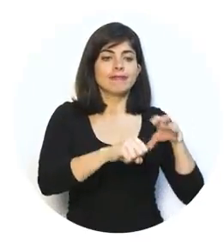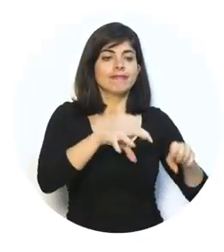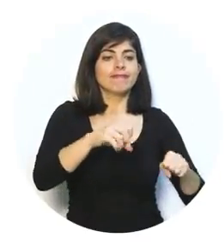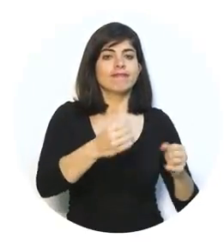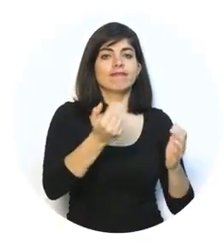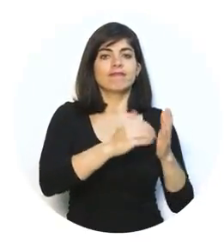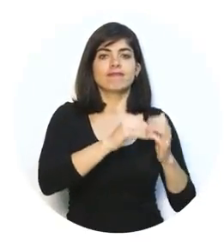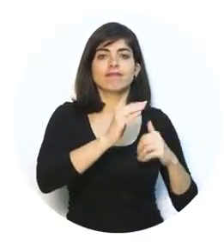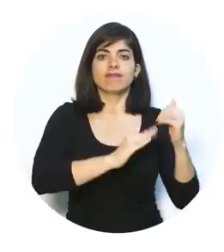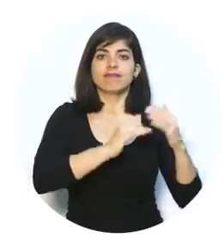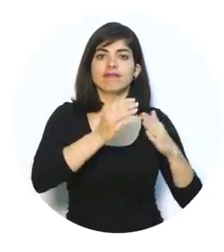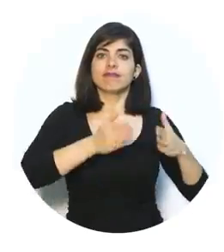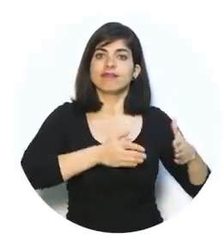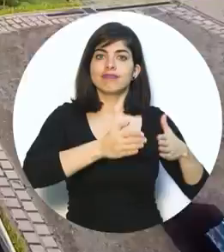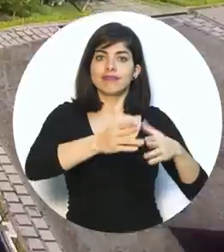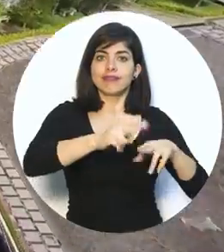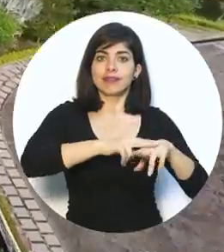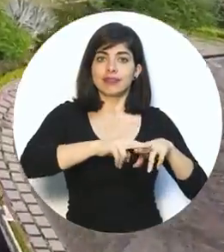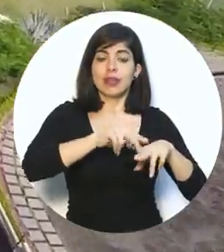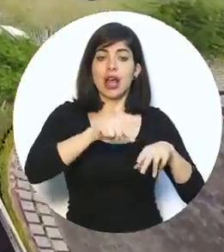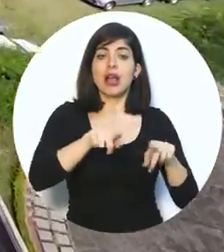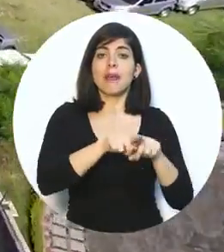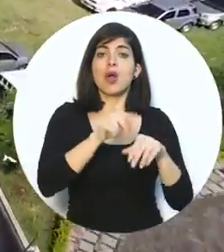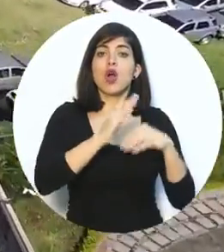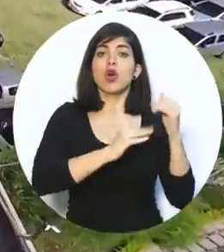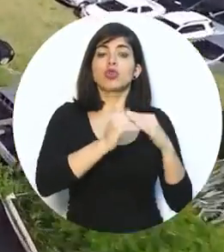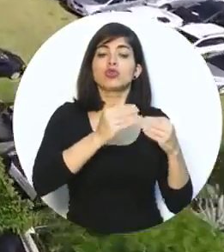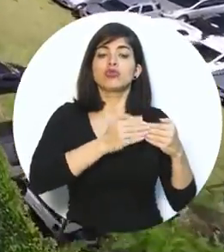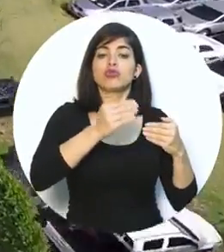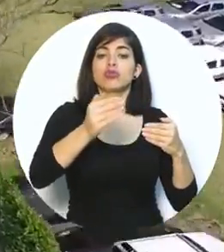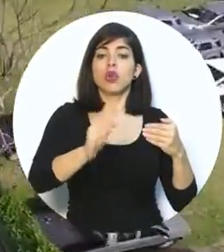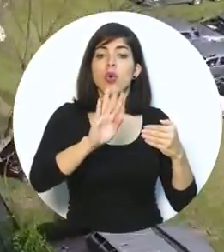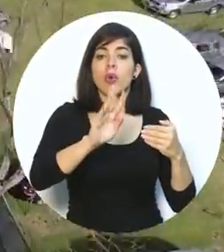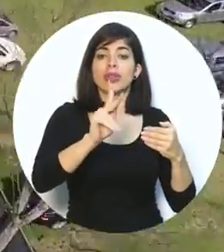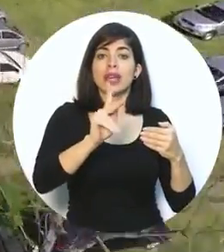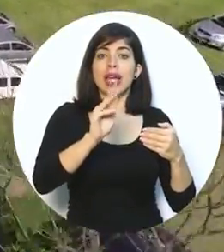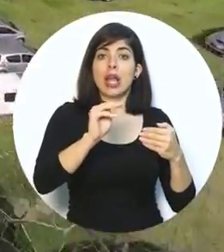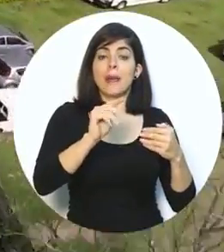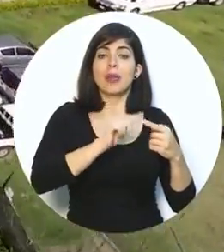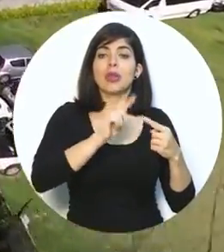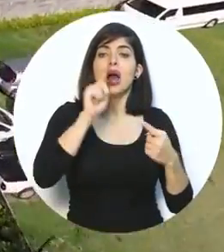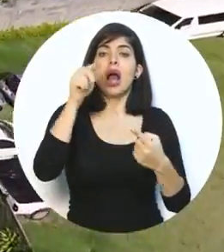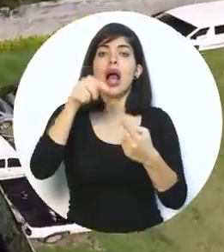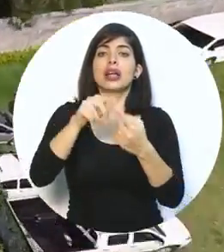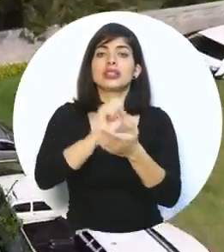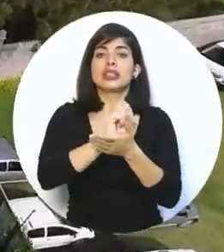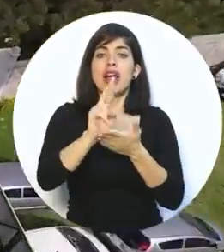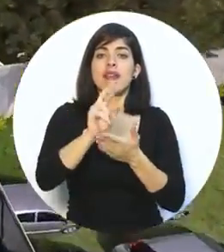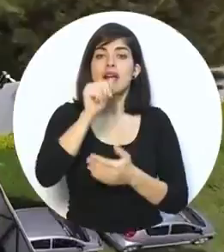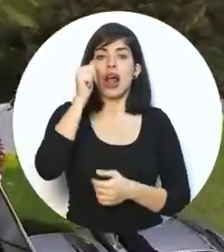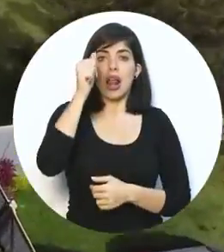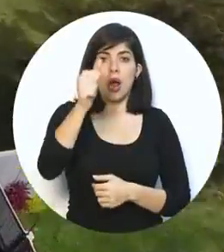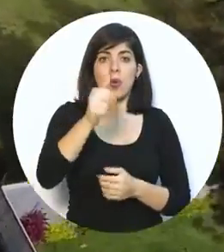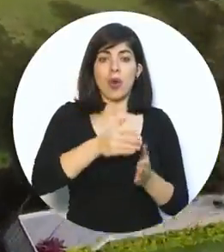La modernización en Rica va rieles sólidos.